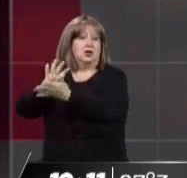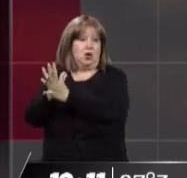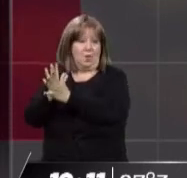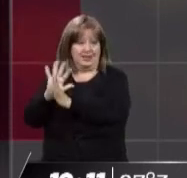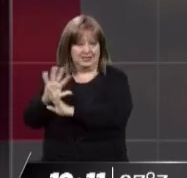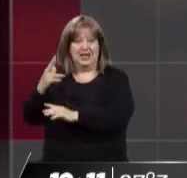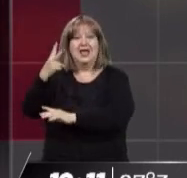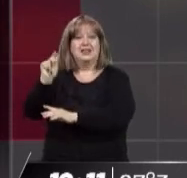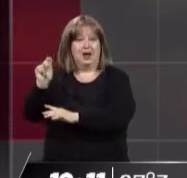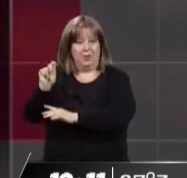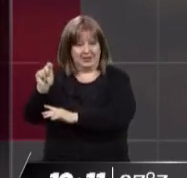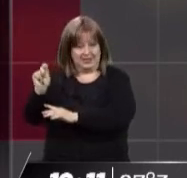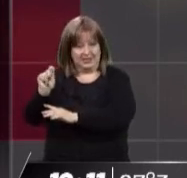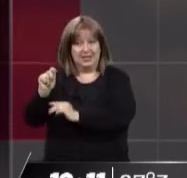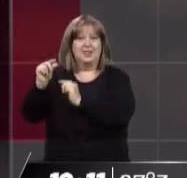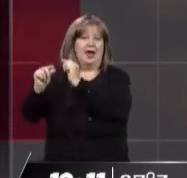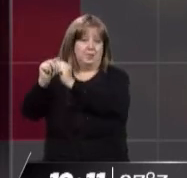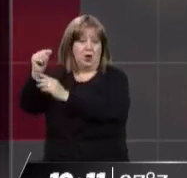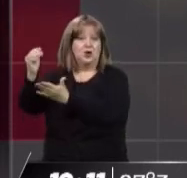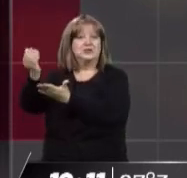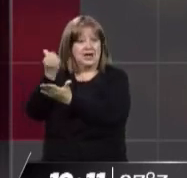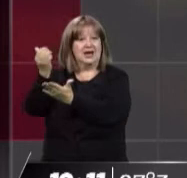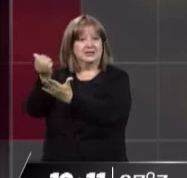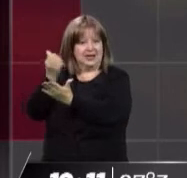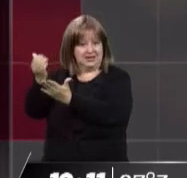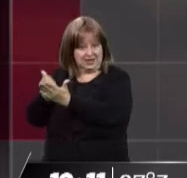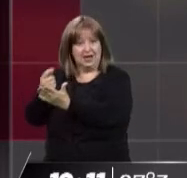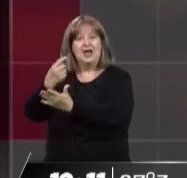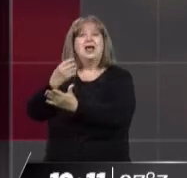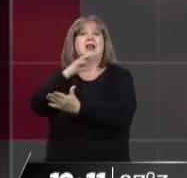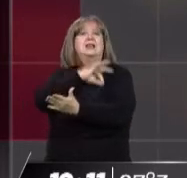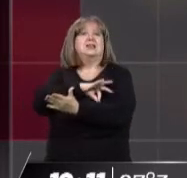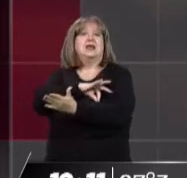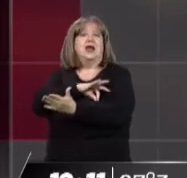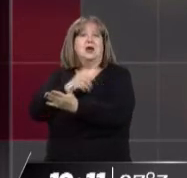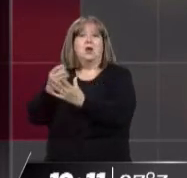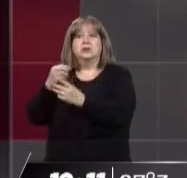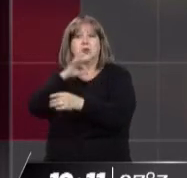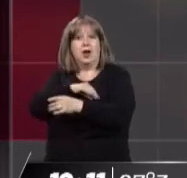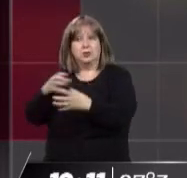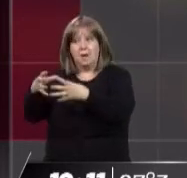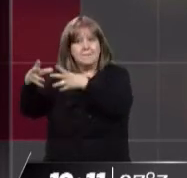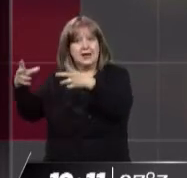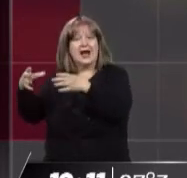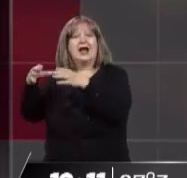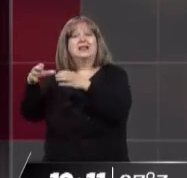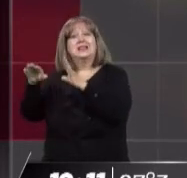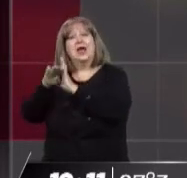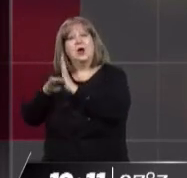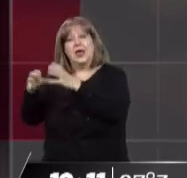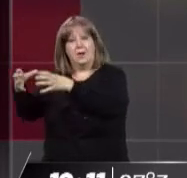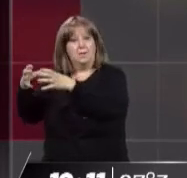entonces que van a ser escalonados, progresivos. Por supuesto, este 20% de aumento en esa categoría